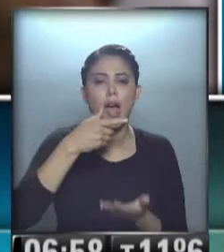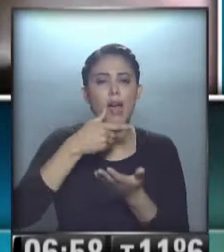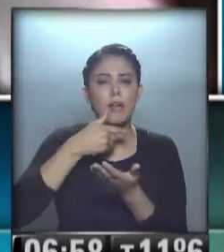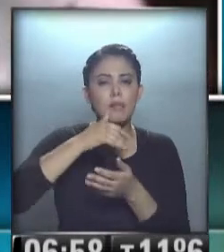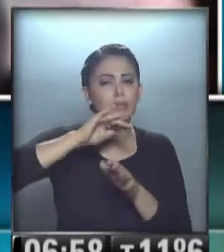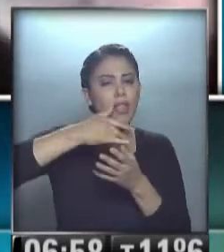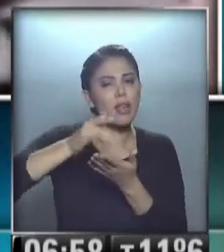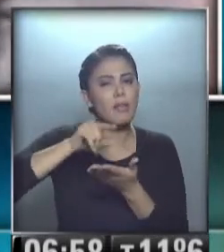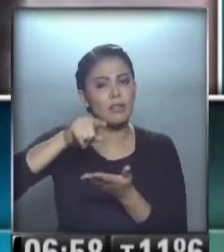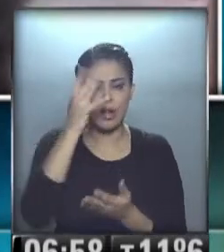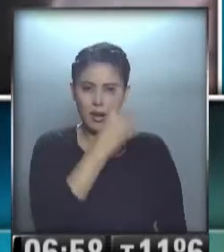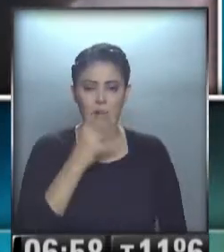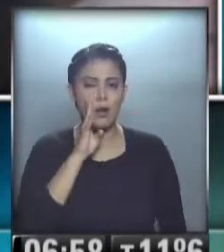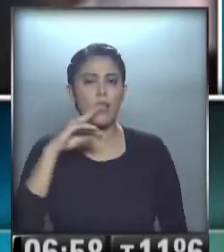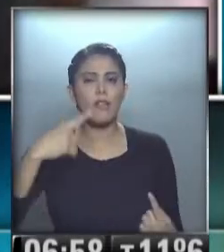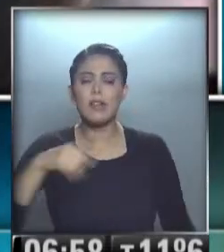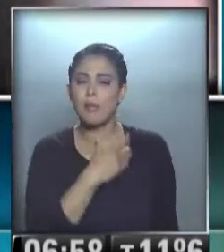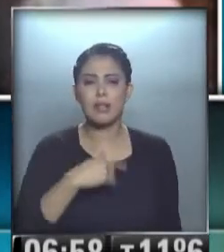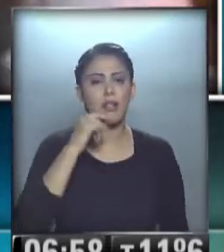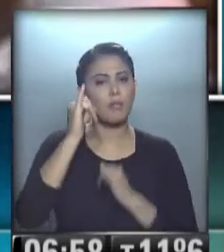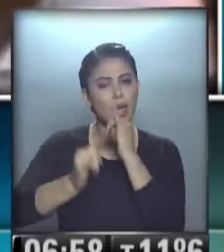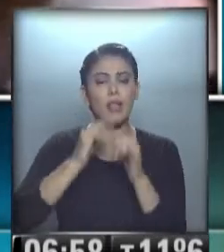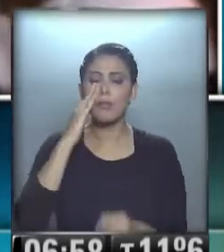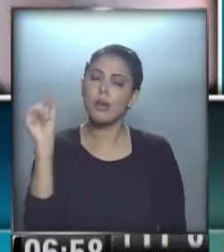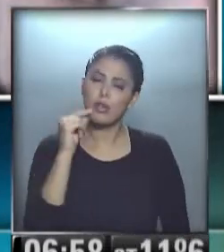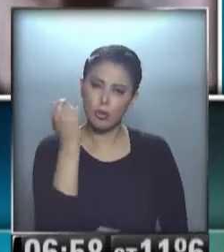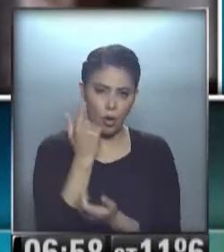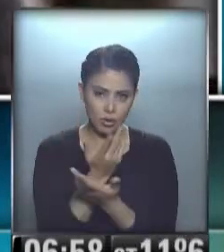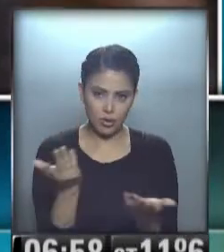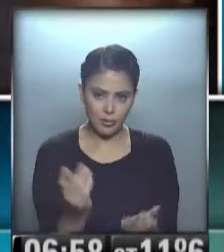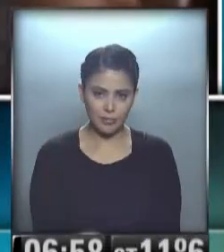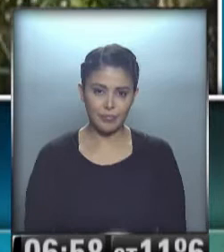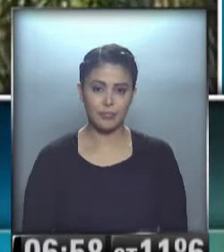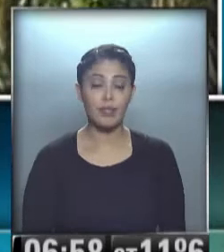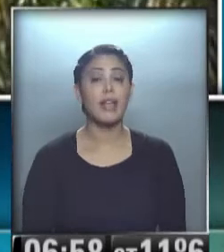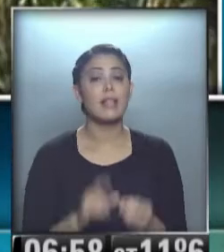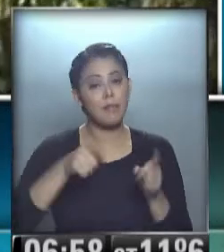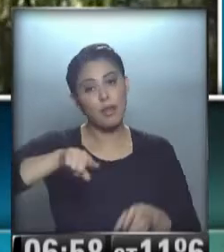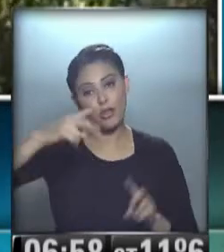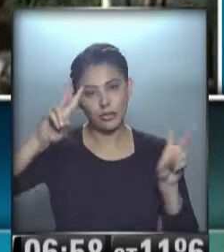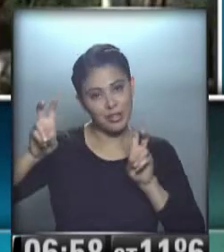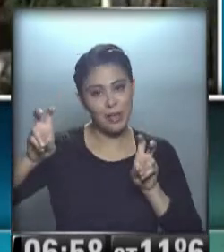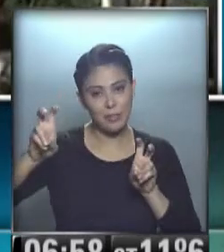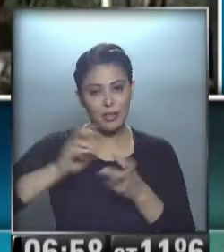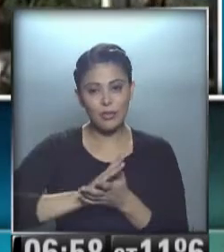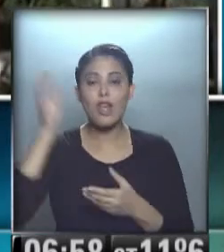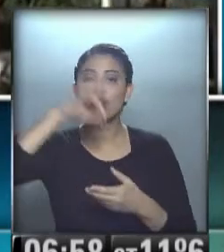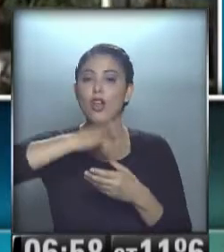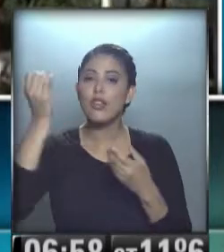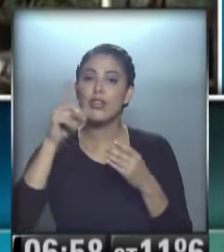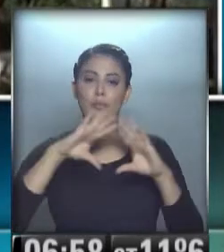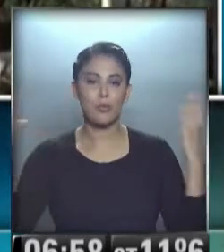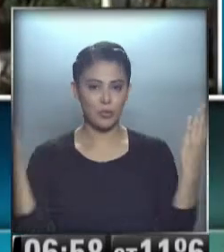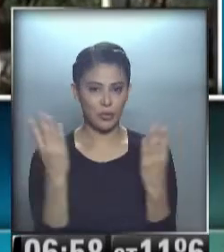Hubo mensajes de todos los líderes mundiales. En un ratito los repasamos. Y además, vamos a hablar del sorteo del